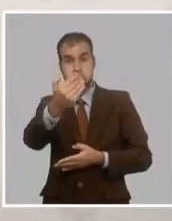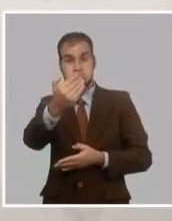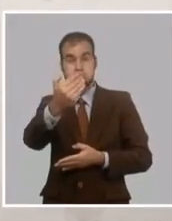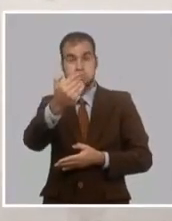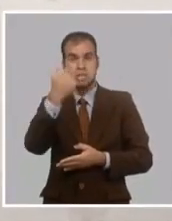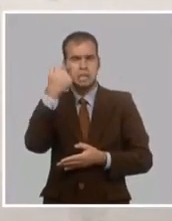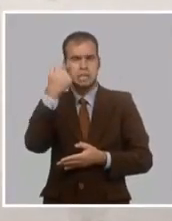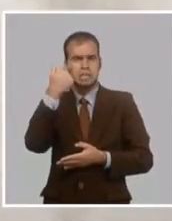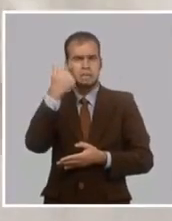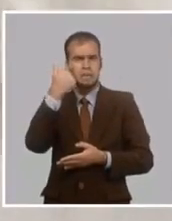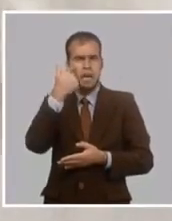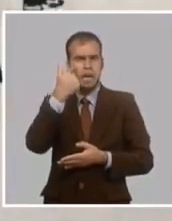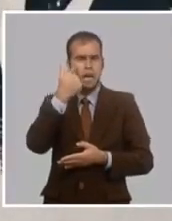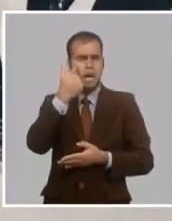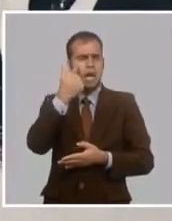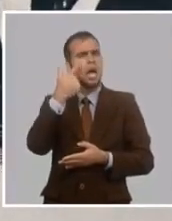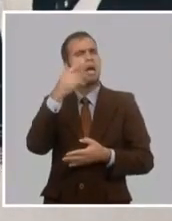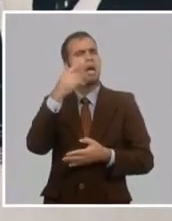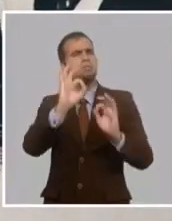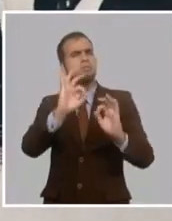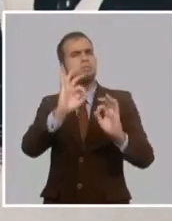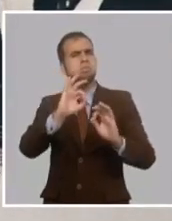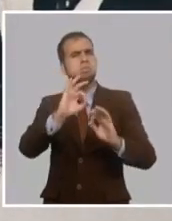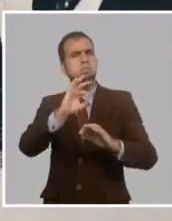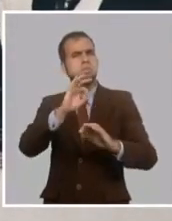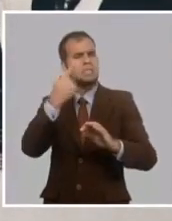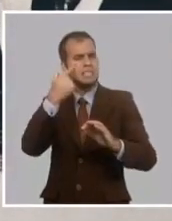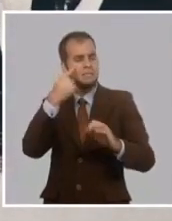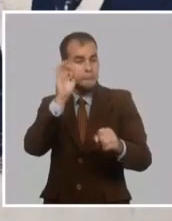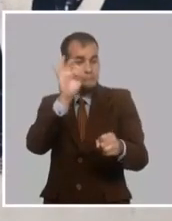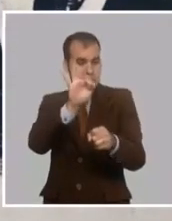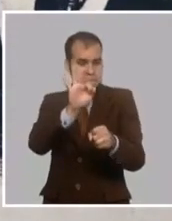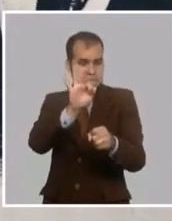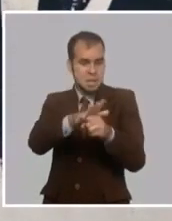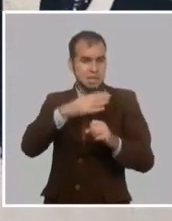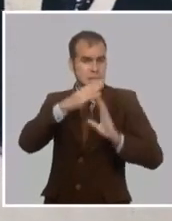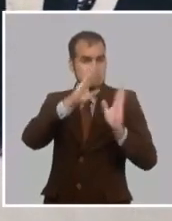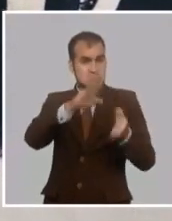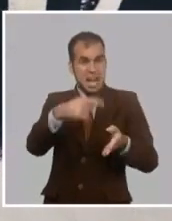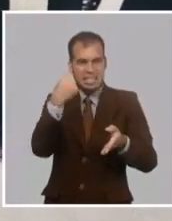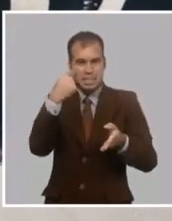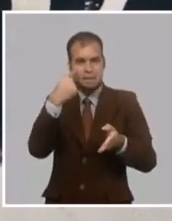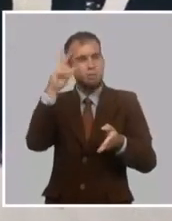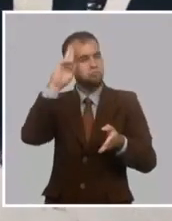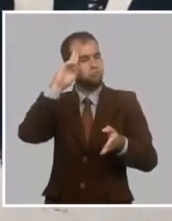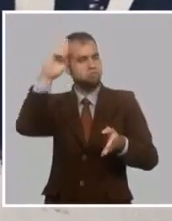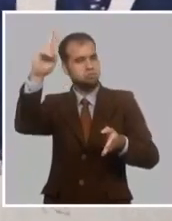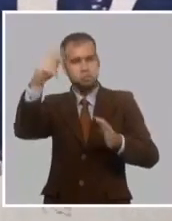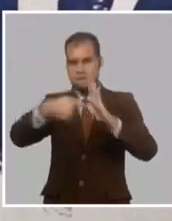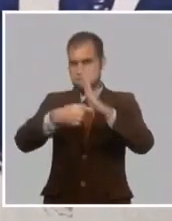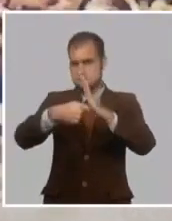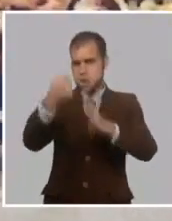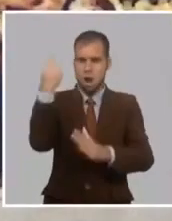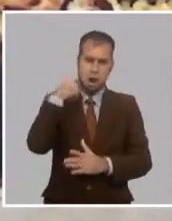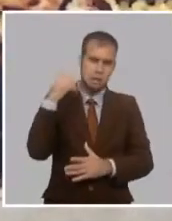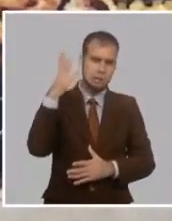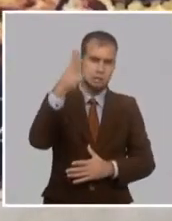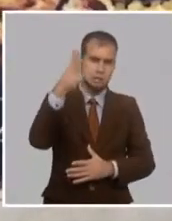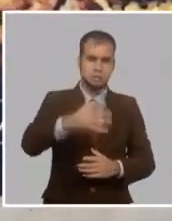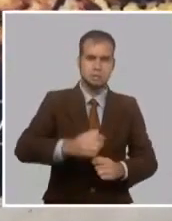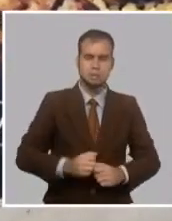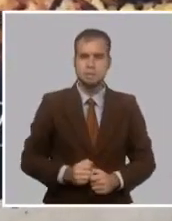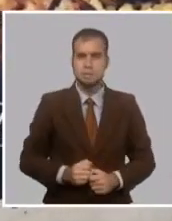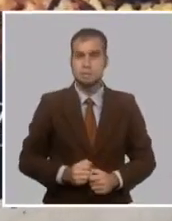la prisión se rompe, empieza el fin con el morir, la vida. José Martí